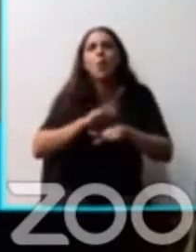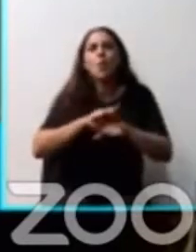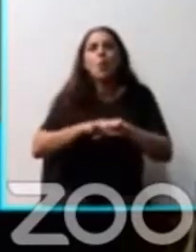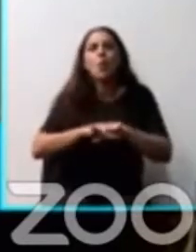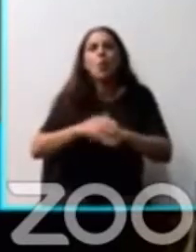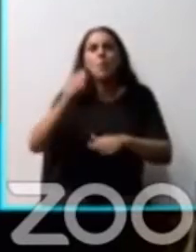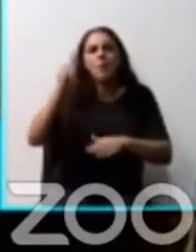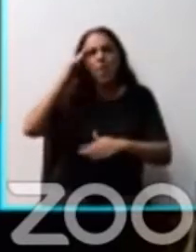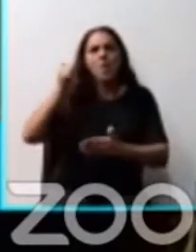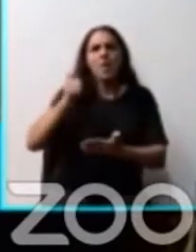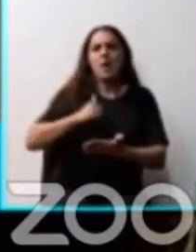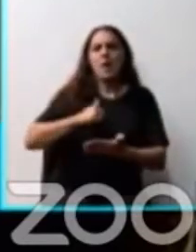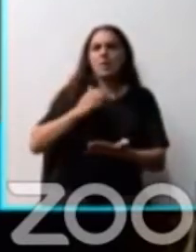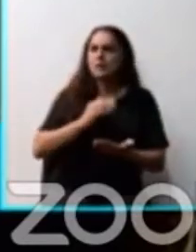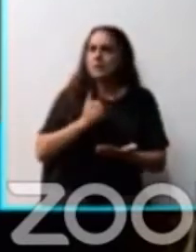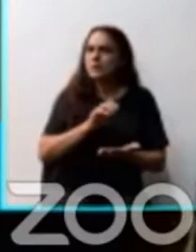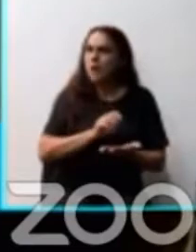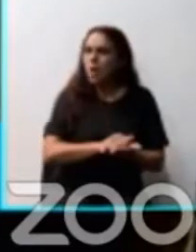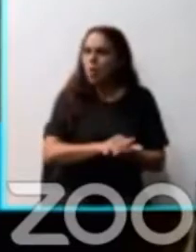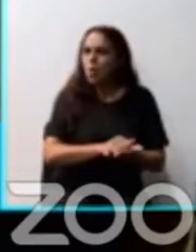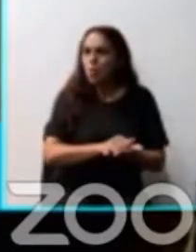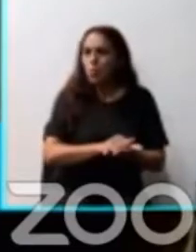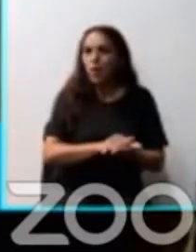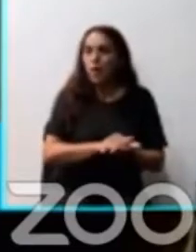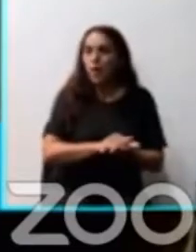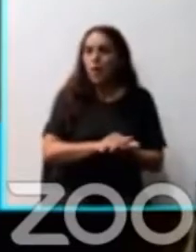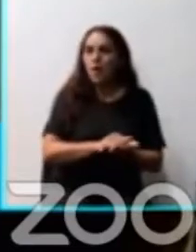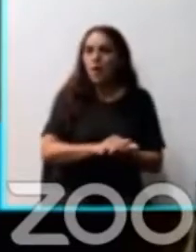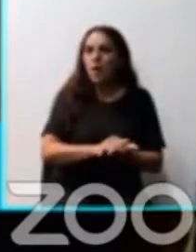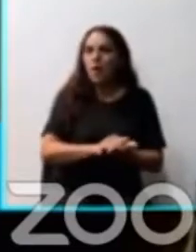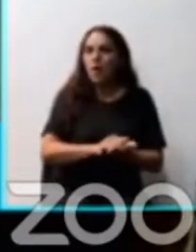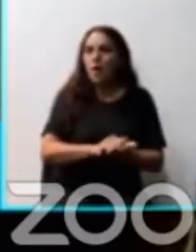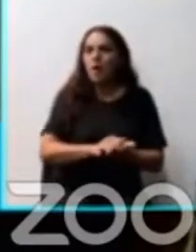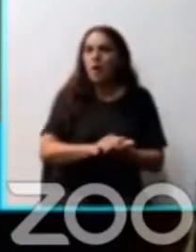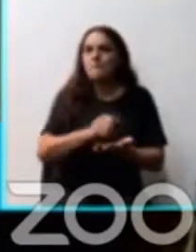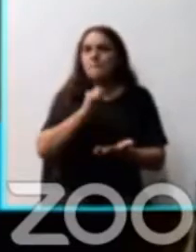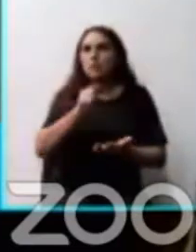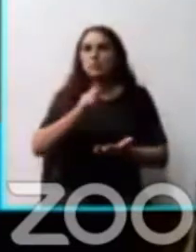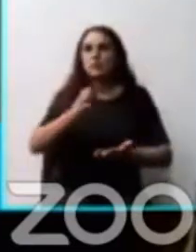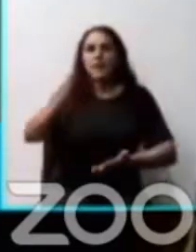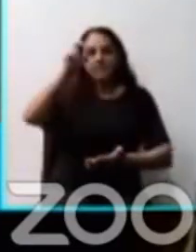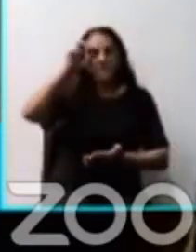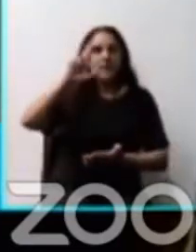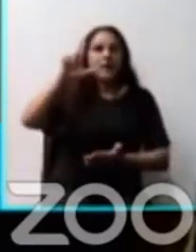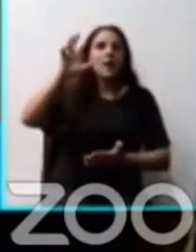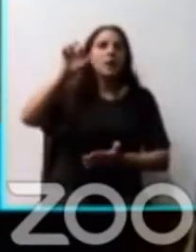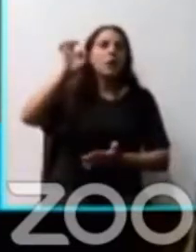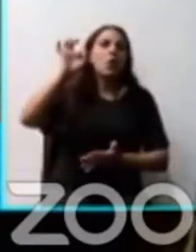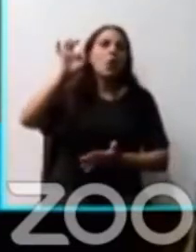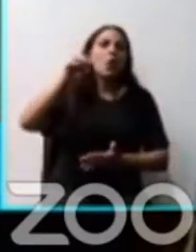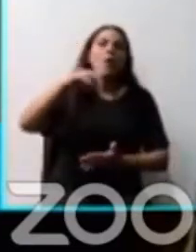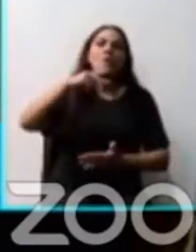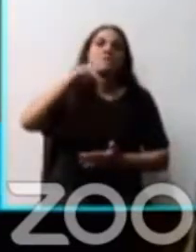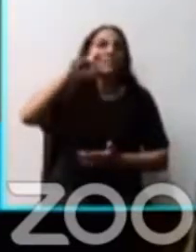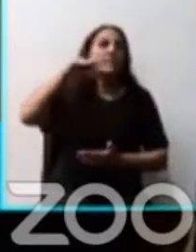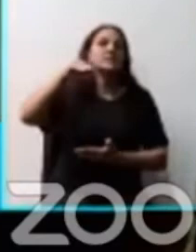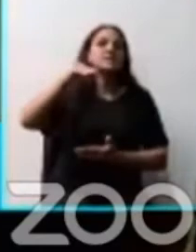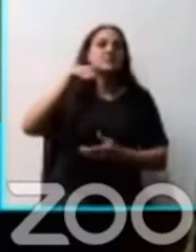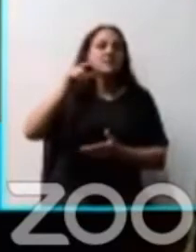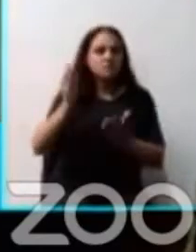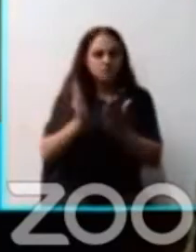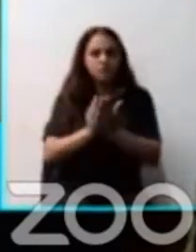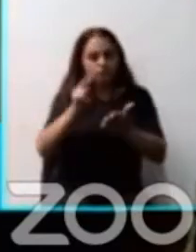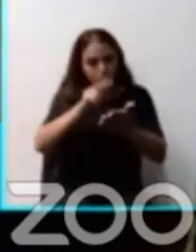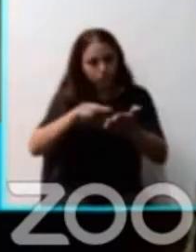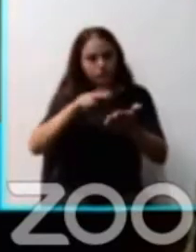Fernando Bercovich estudiaba también en este tema las consecuencias de la desregulación